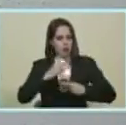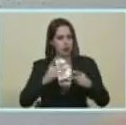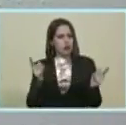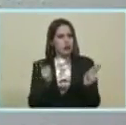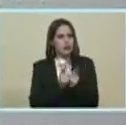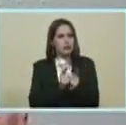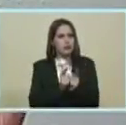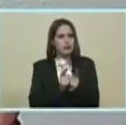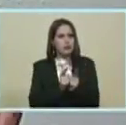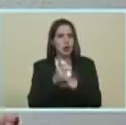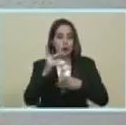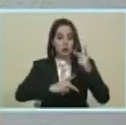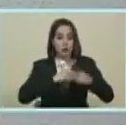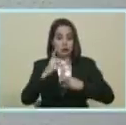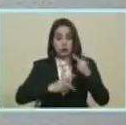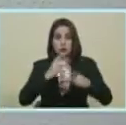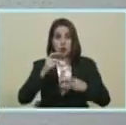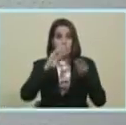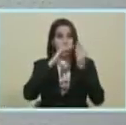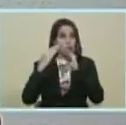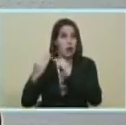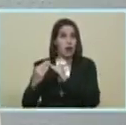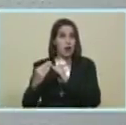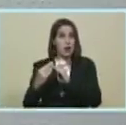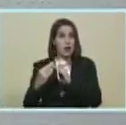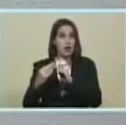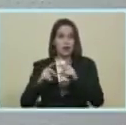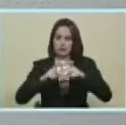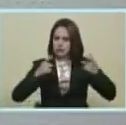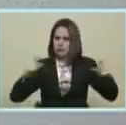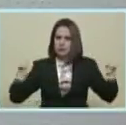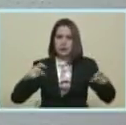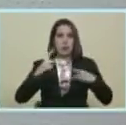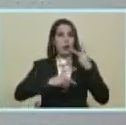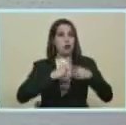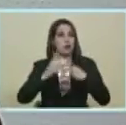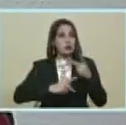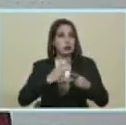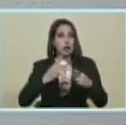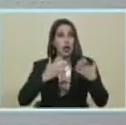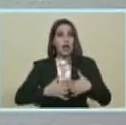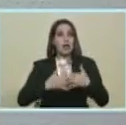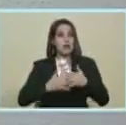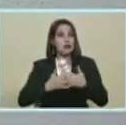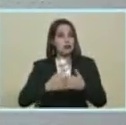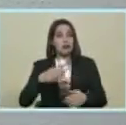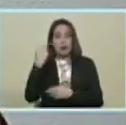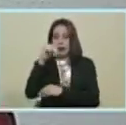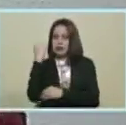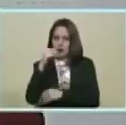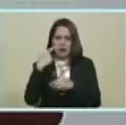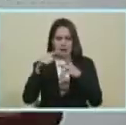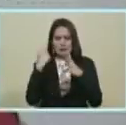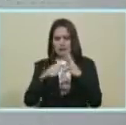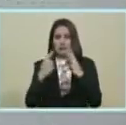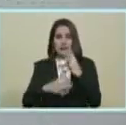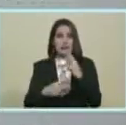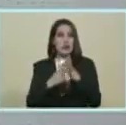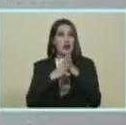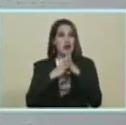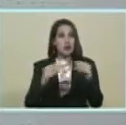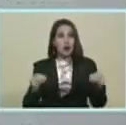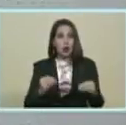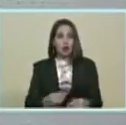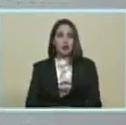producción La producción Comunal La gran producción La industria Nacional Etcétera En todas las escalas